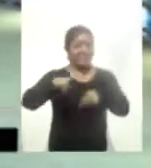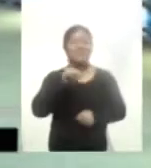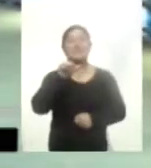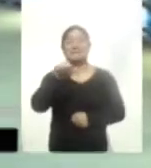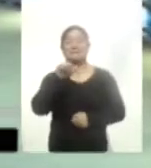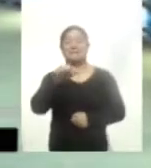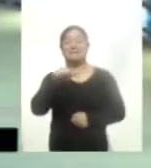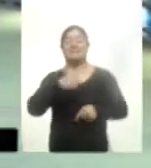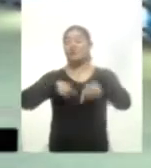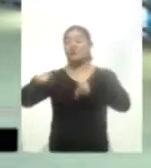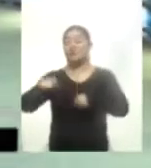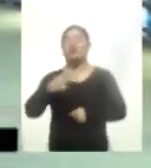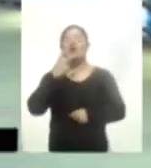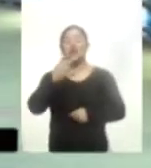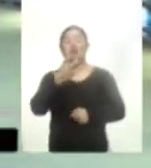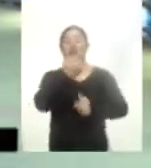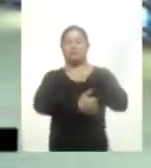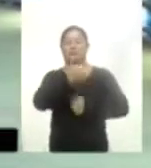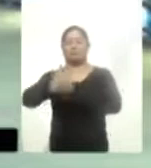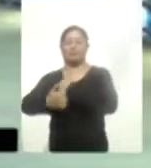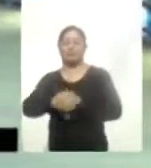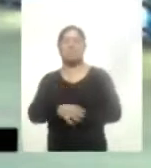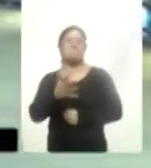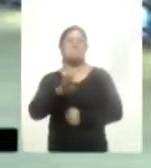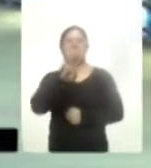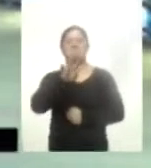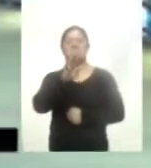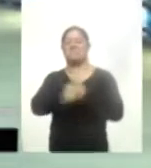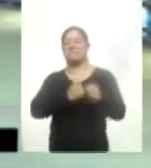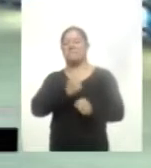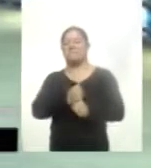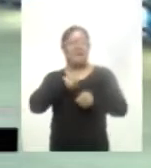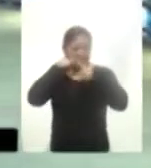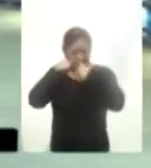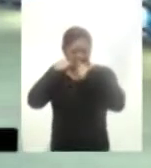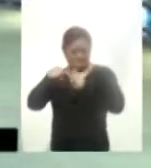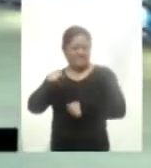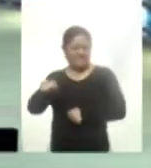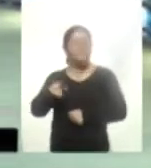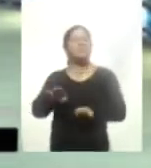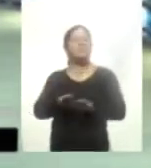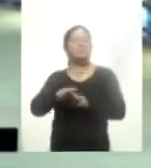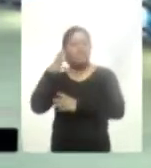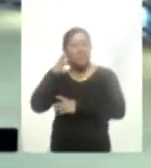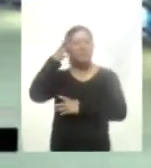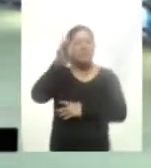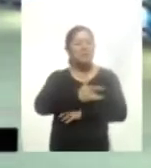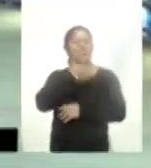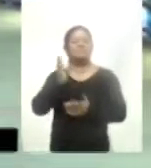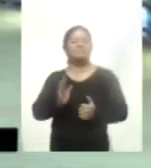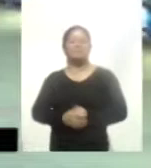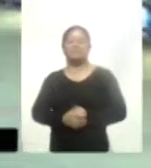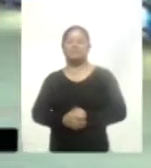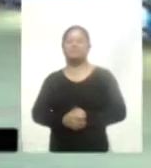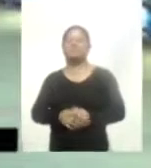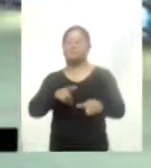goles en los dos torneos. Esto fue a los 19 años. Estaremos pendientes del destino de este jugador mexicano. Continuando con